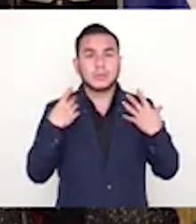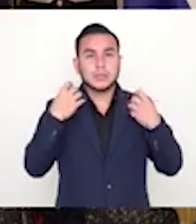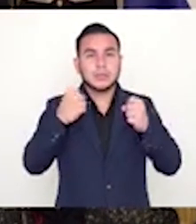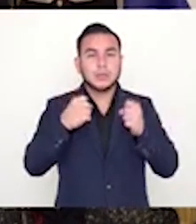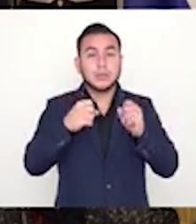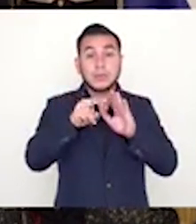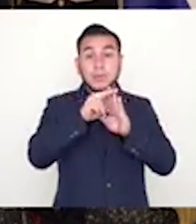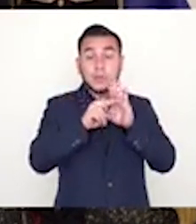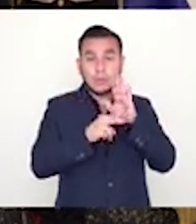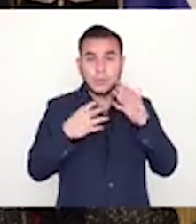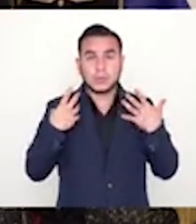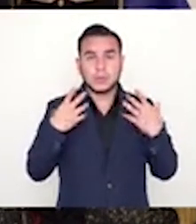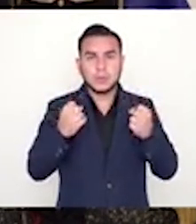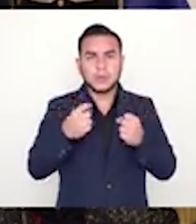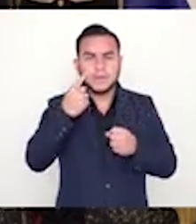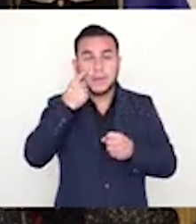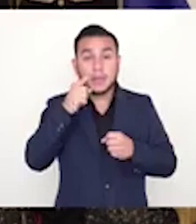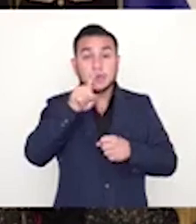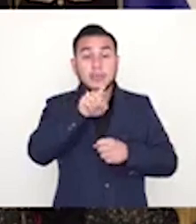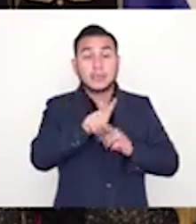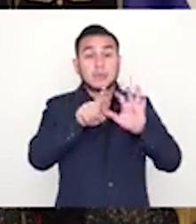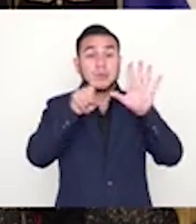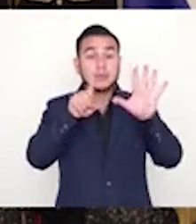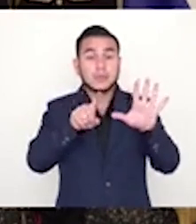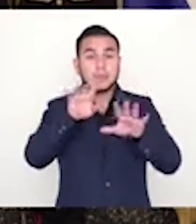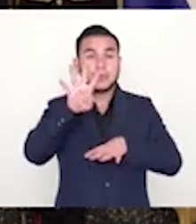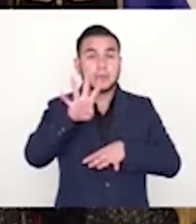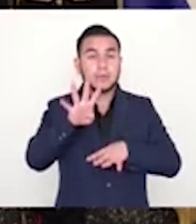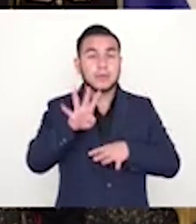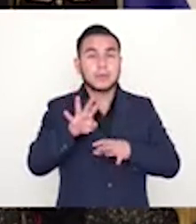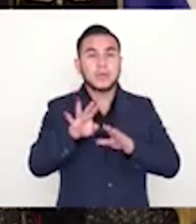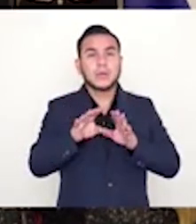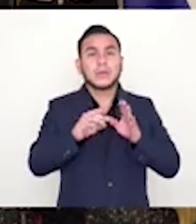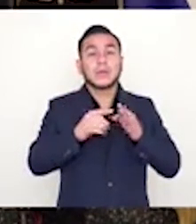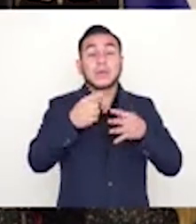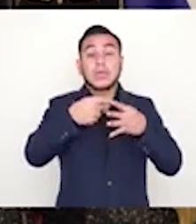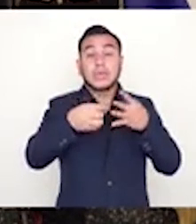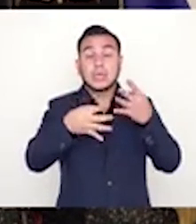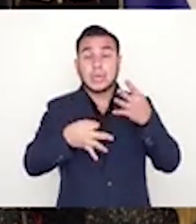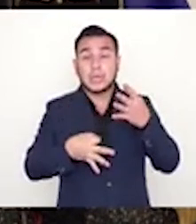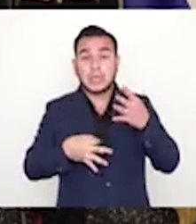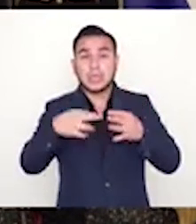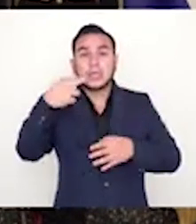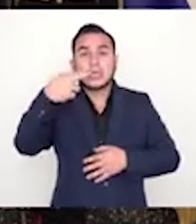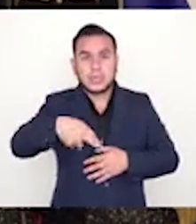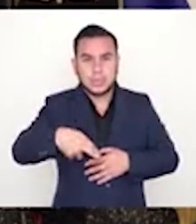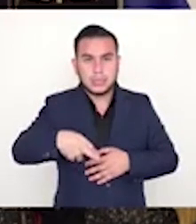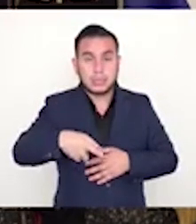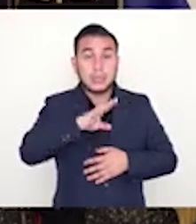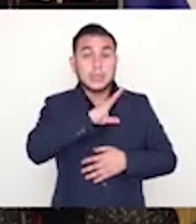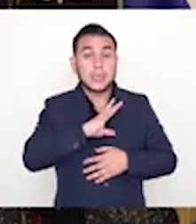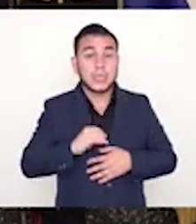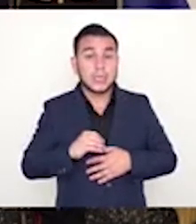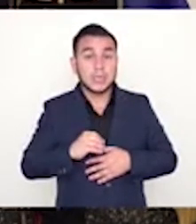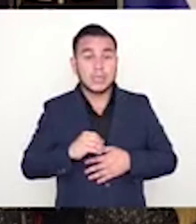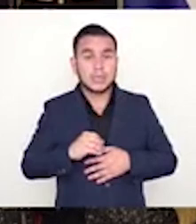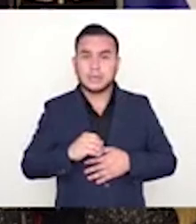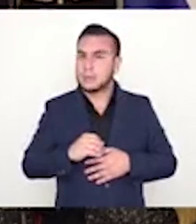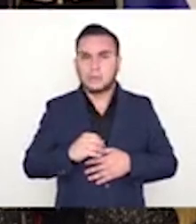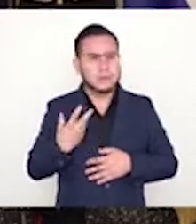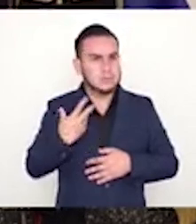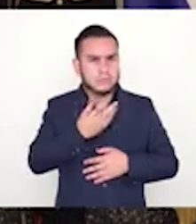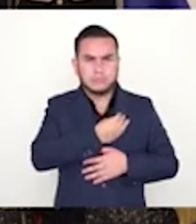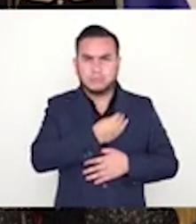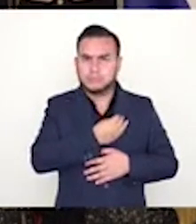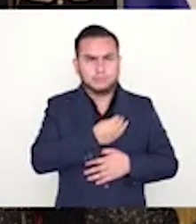Ahí dice la ley, ¿no? Este es el artículo 164 del Código de Salud, que es ley de la República vigente, que no fue creada ni